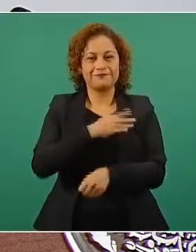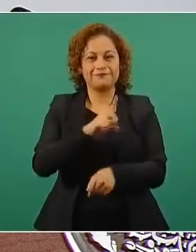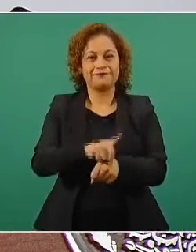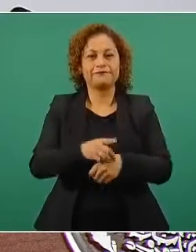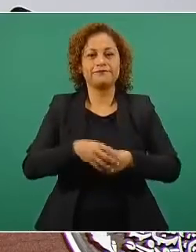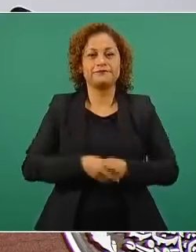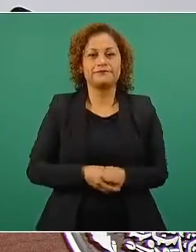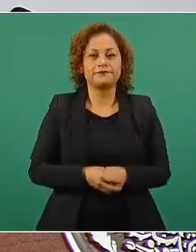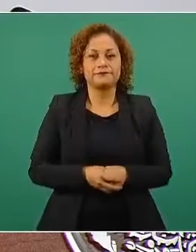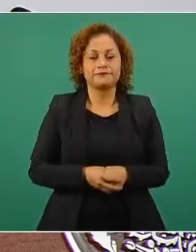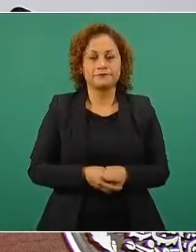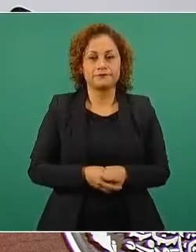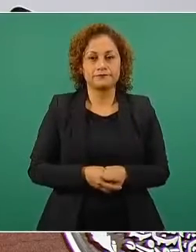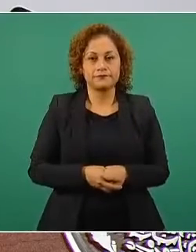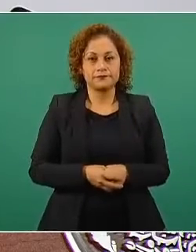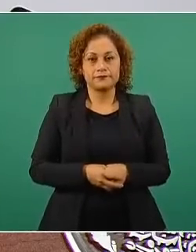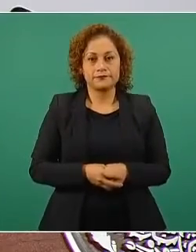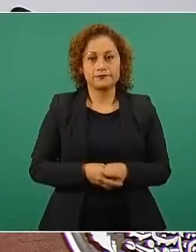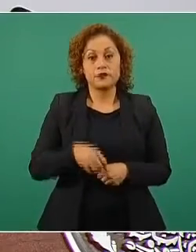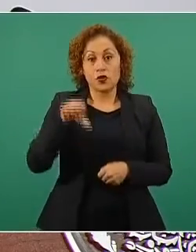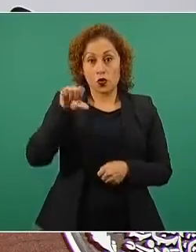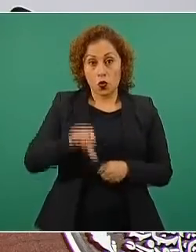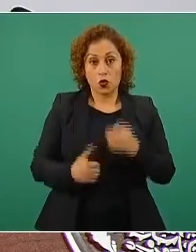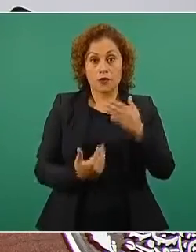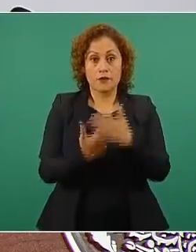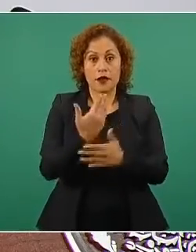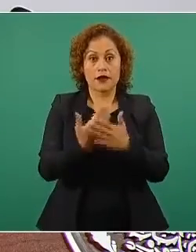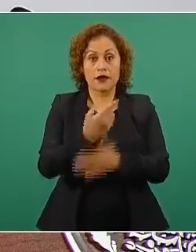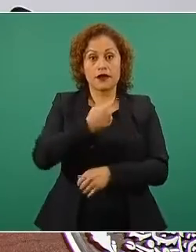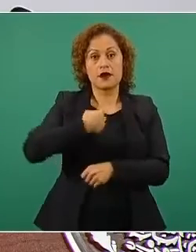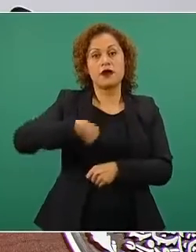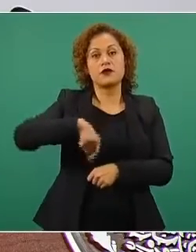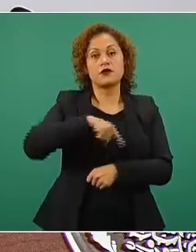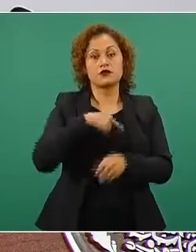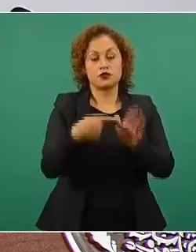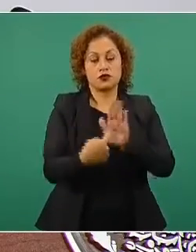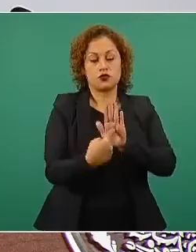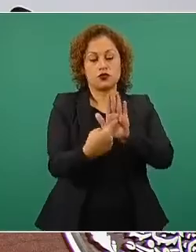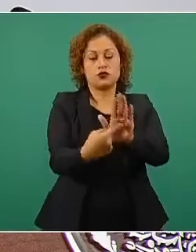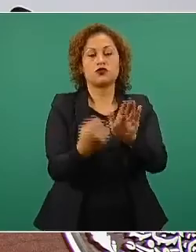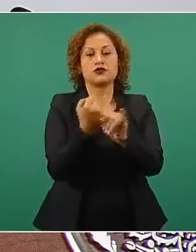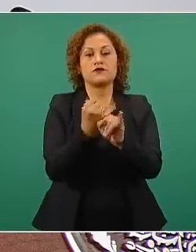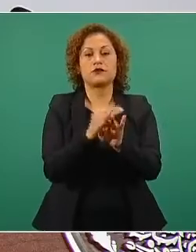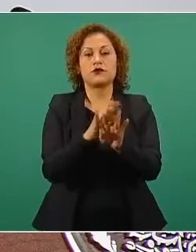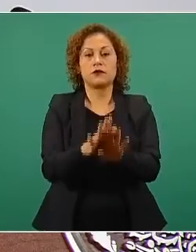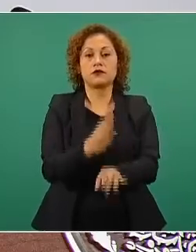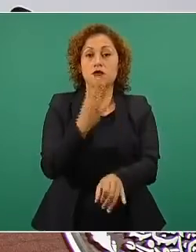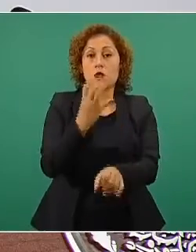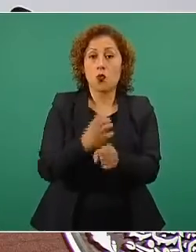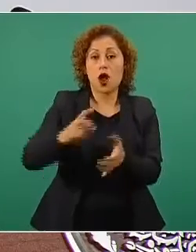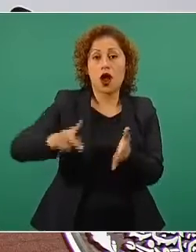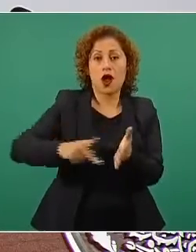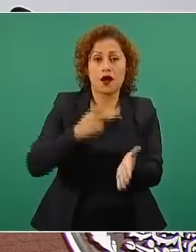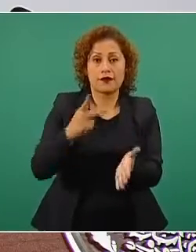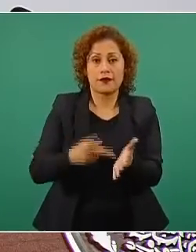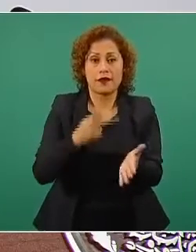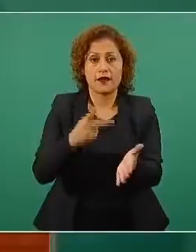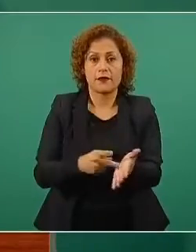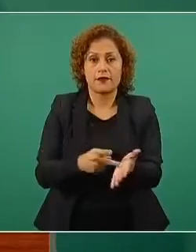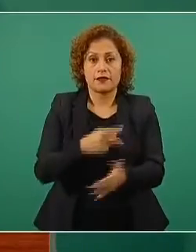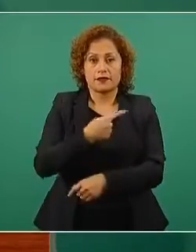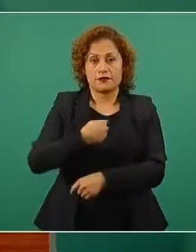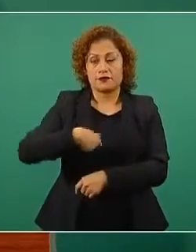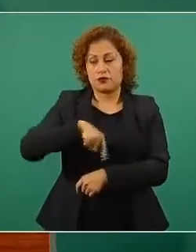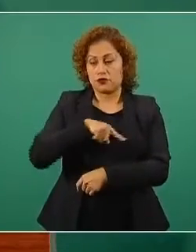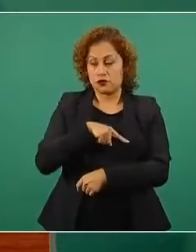estamos presentando el cuarto reporte del trabajo desarrollado por el gobierno